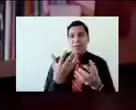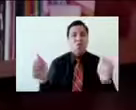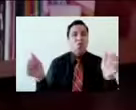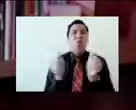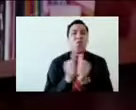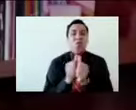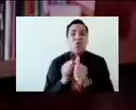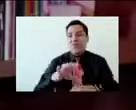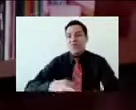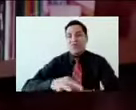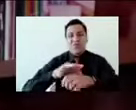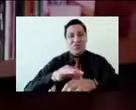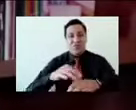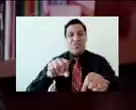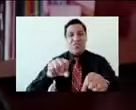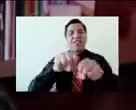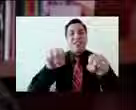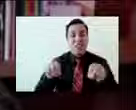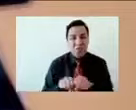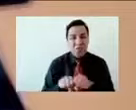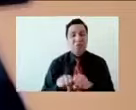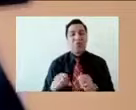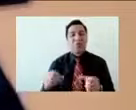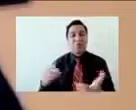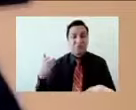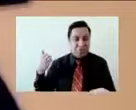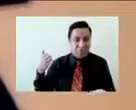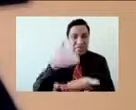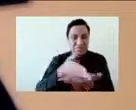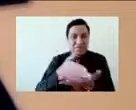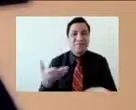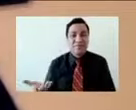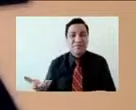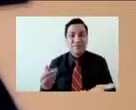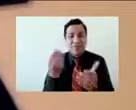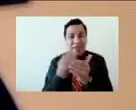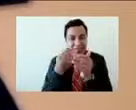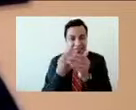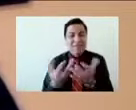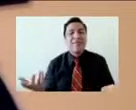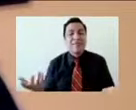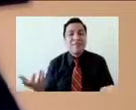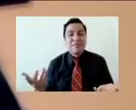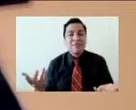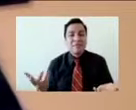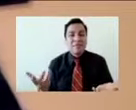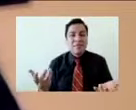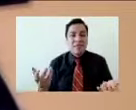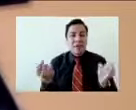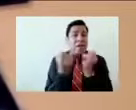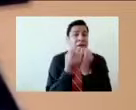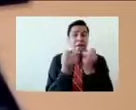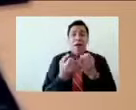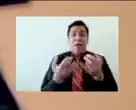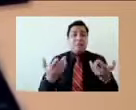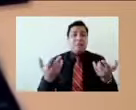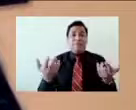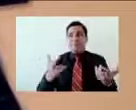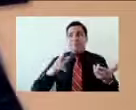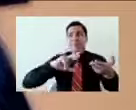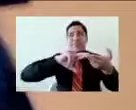La relación humana ya ha sido, ya es una relación híbrida, ¿no? Entonces, es esta parte como de